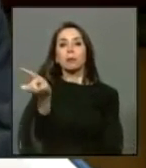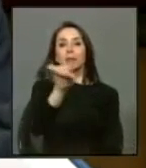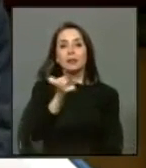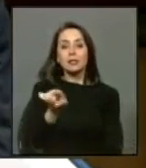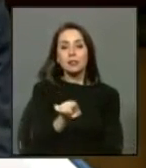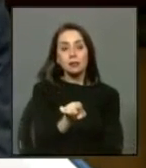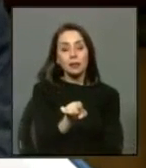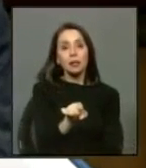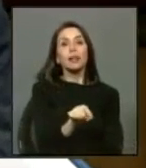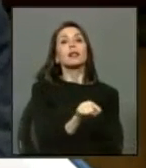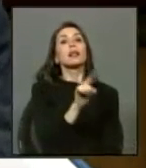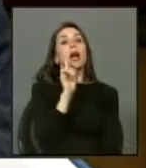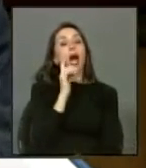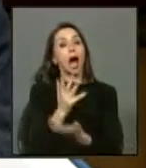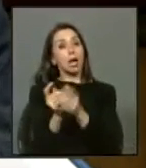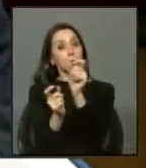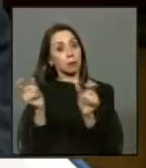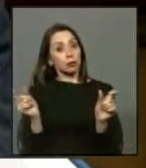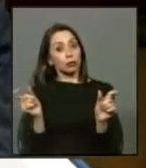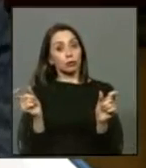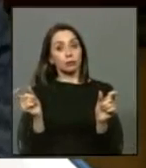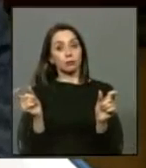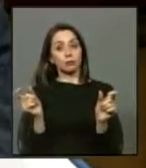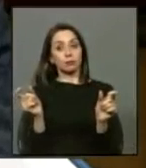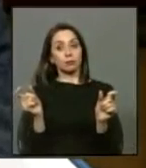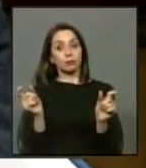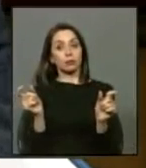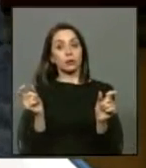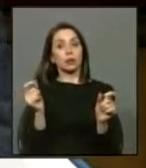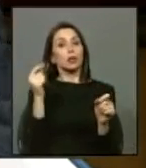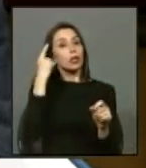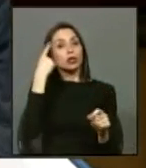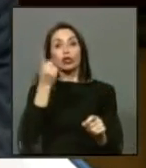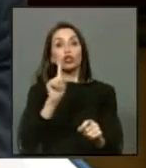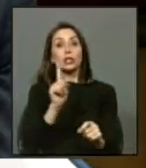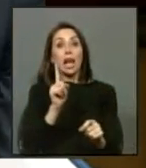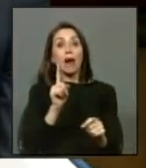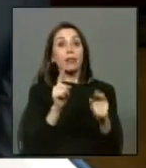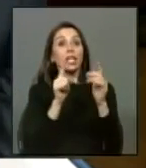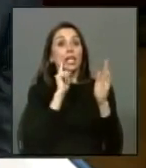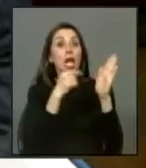entendiendo que hay beneficiarios que aún no saben de este aporte